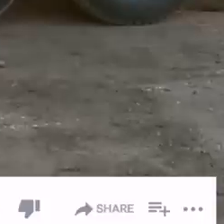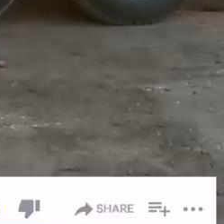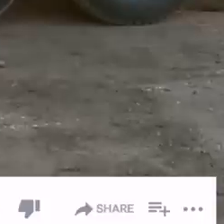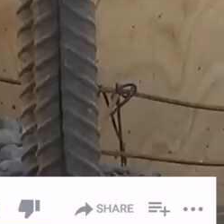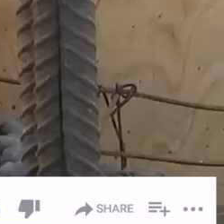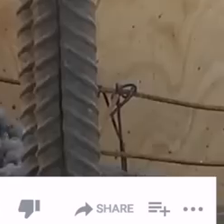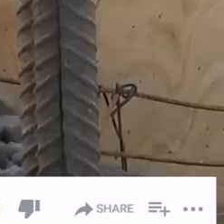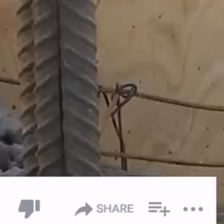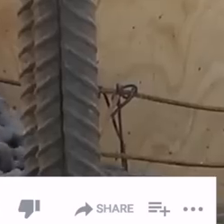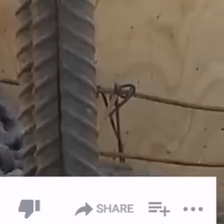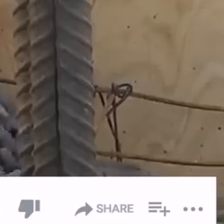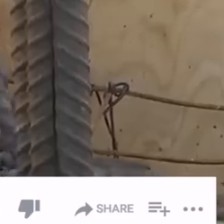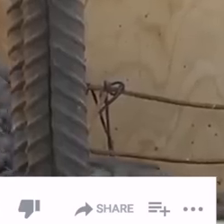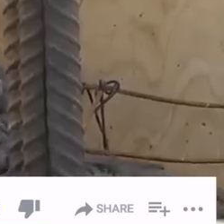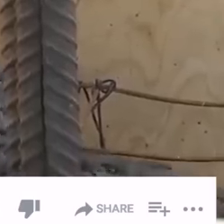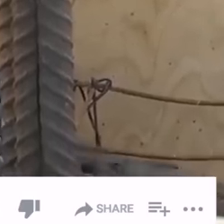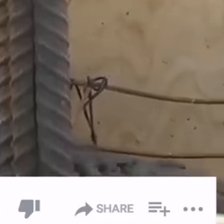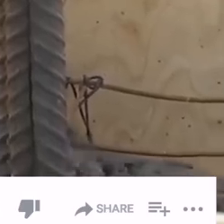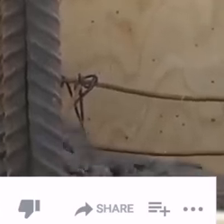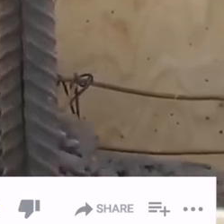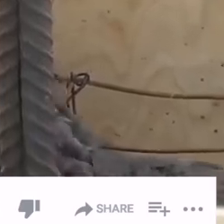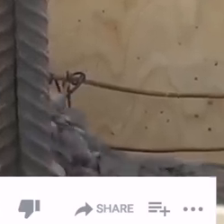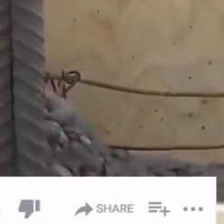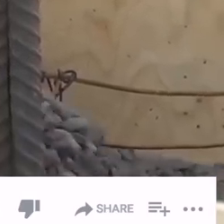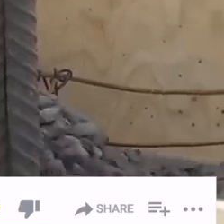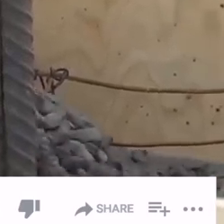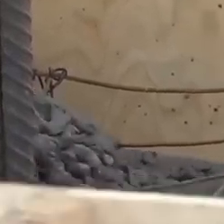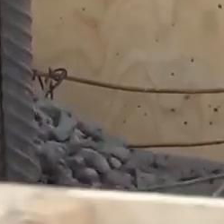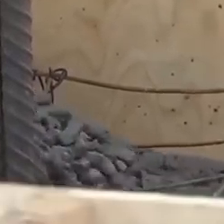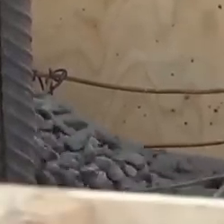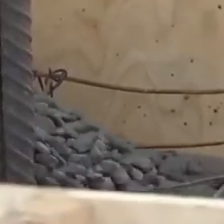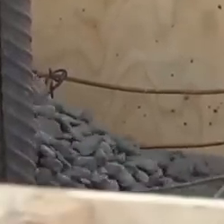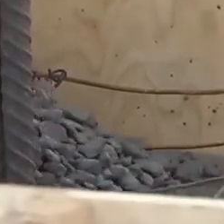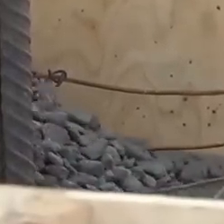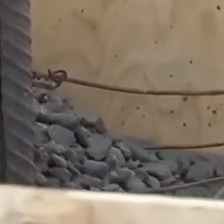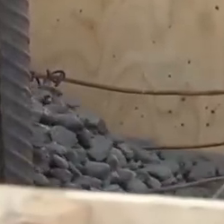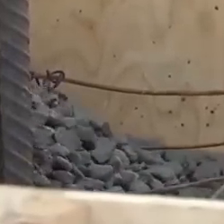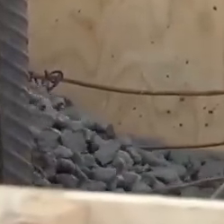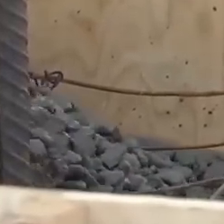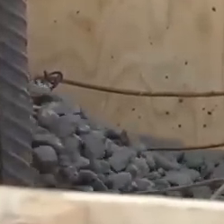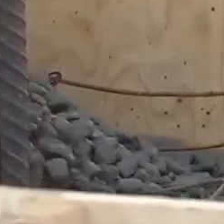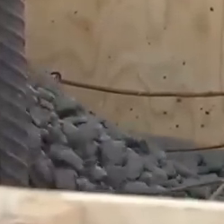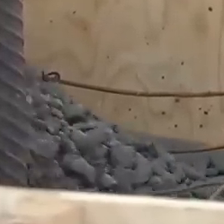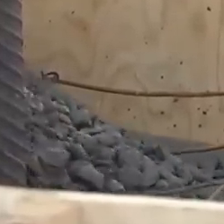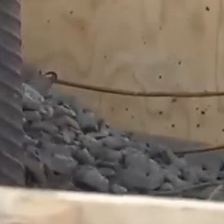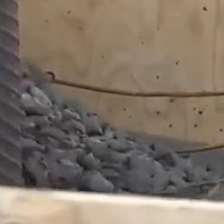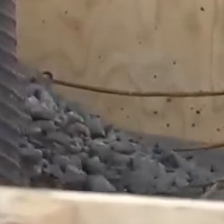¡Los invitamos a tomar su